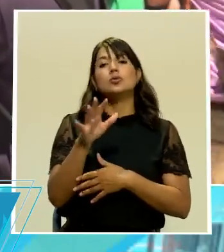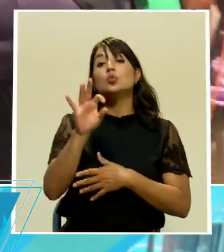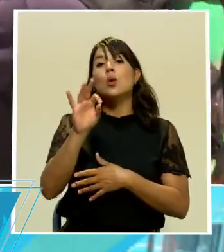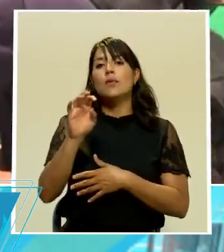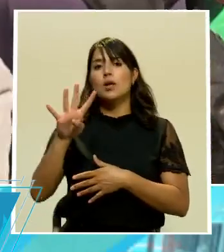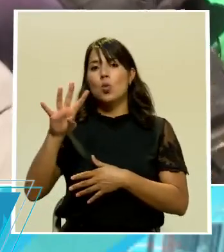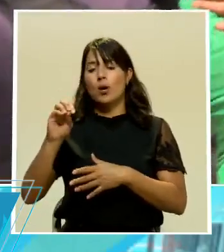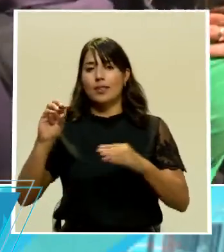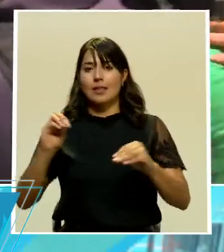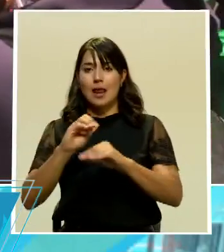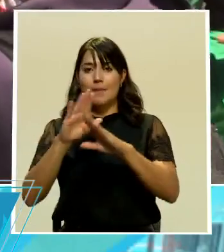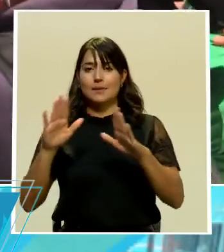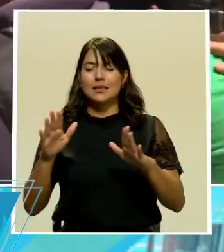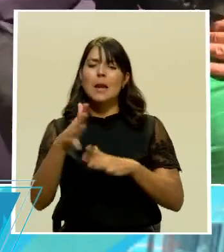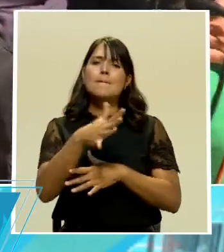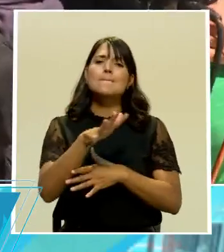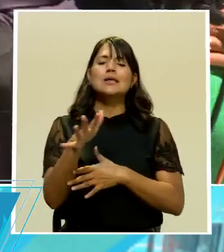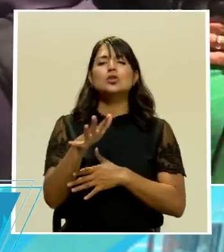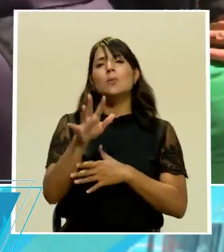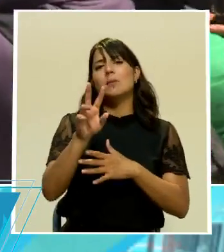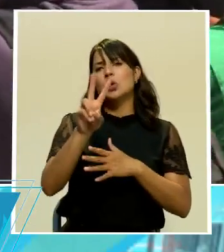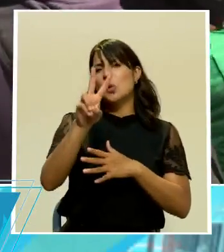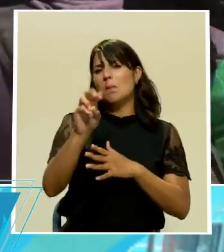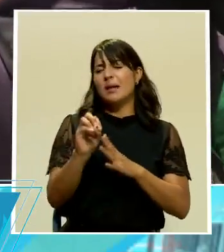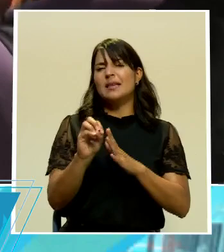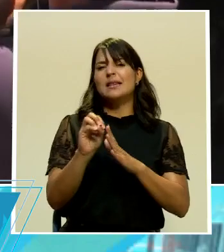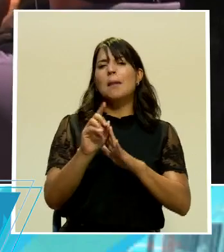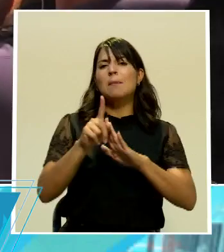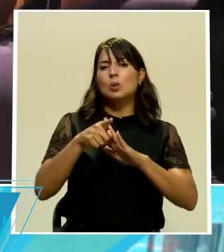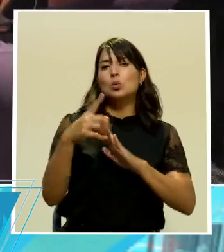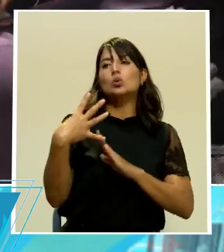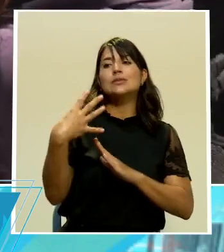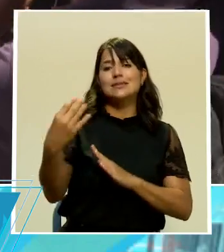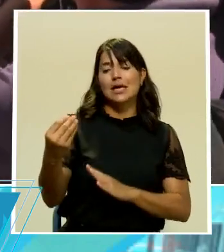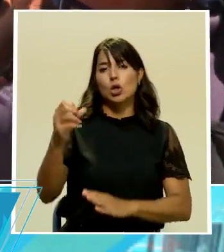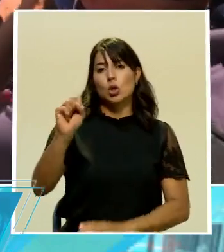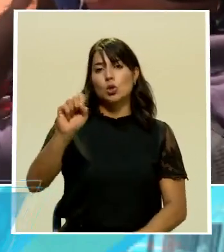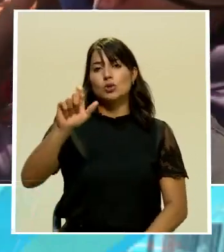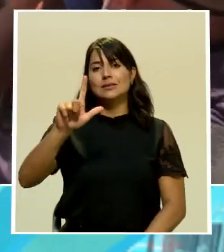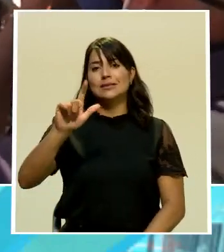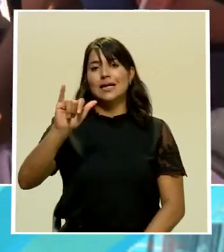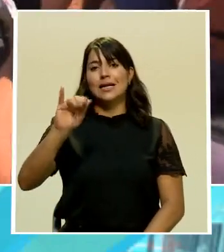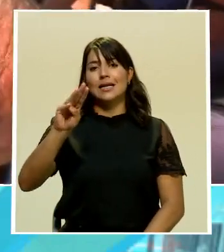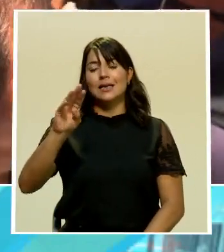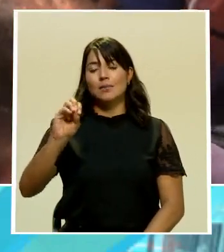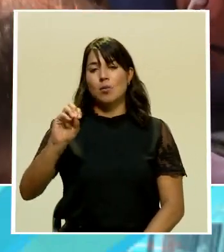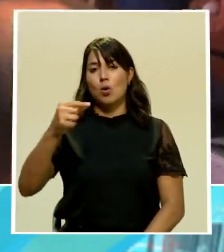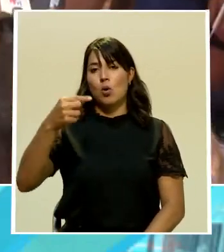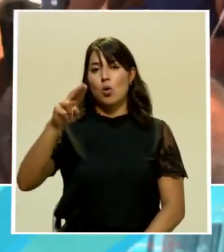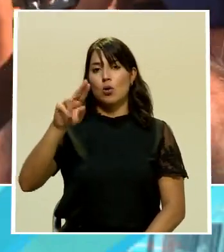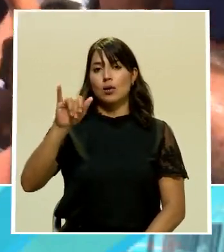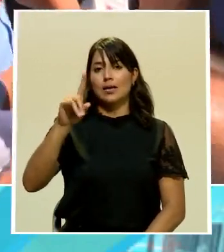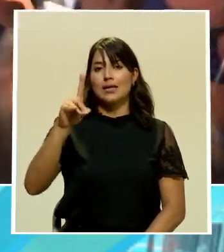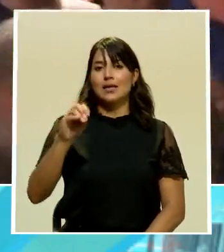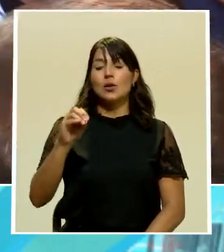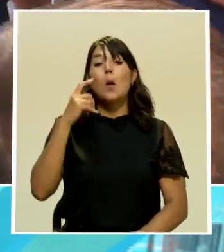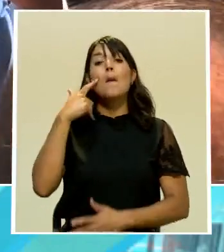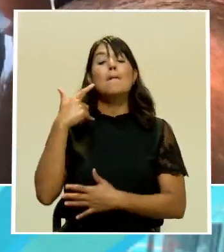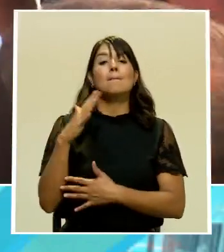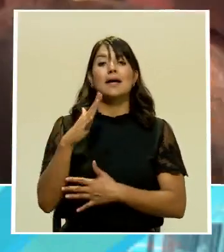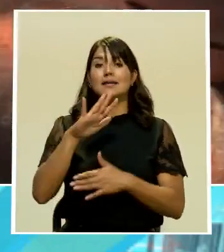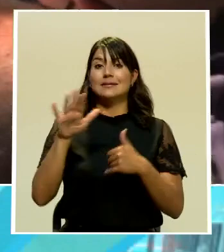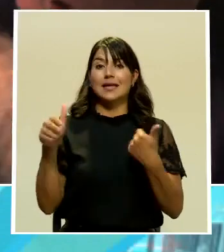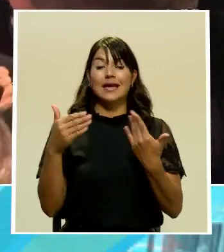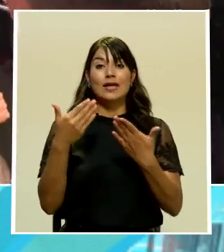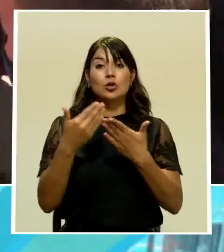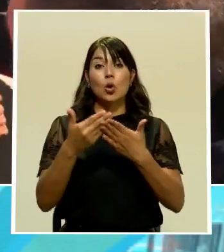en esta audiencia y confirmaron que de las cinco peticiones que hizo el Ministerio Público, todas fueron rechazadas. Es decir,